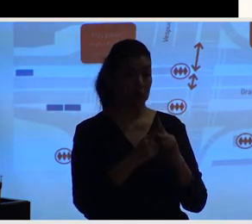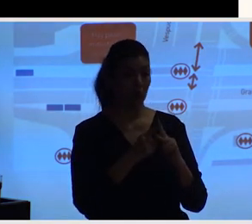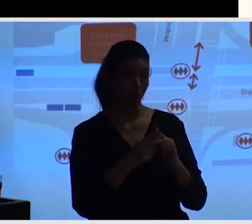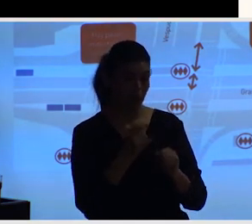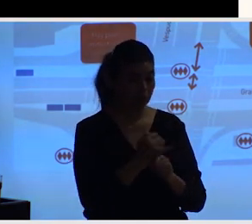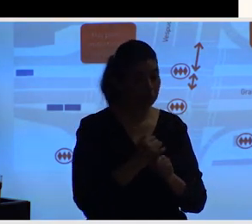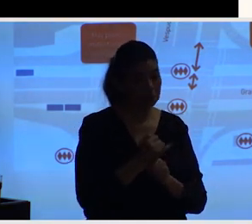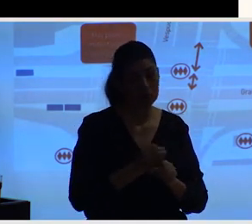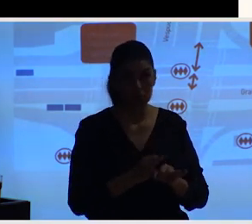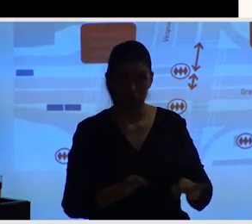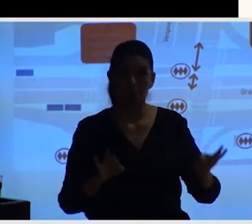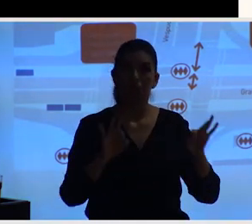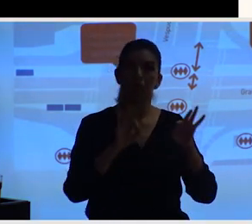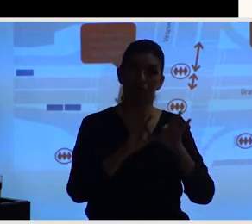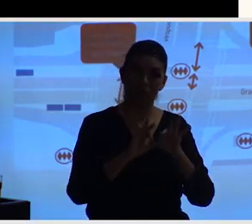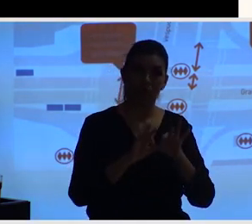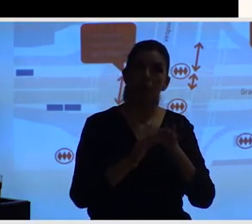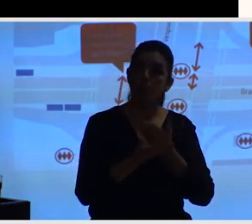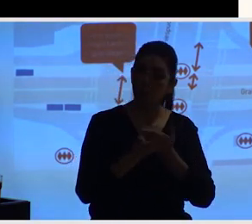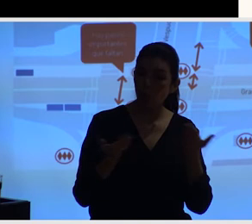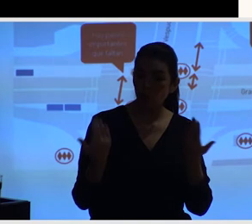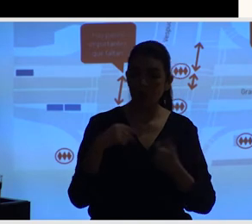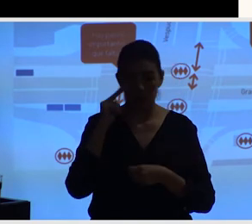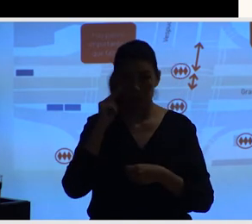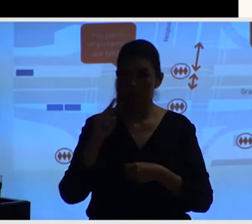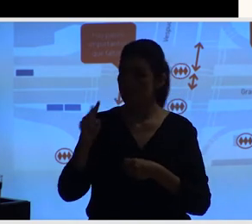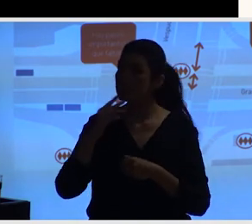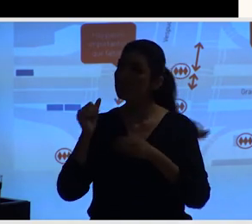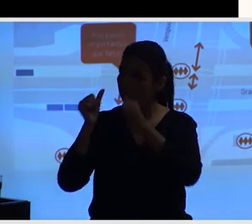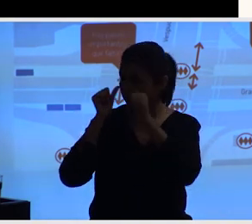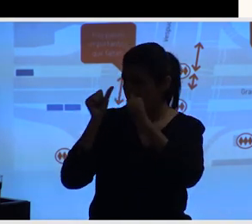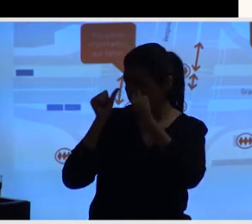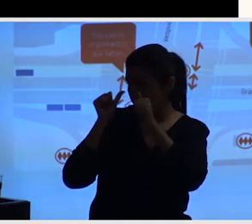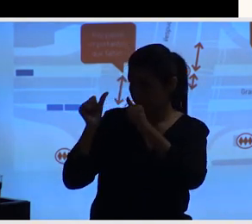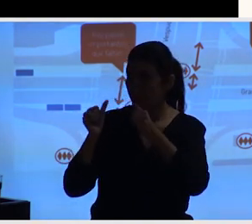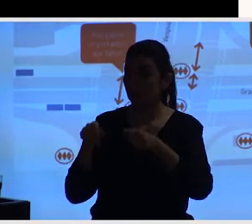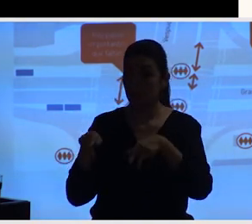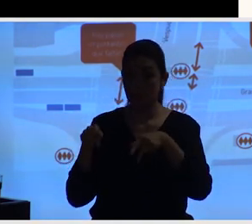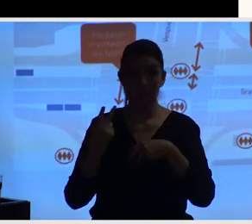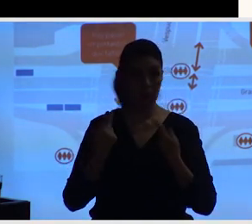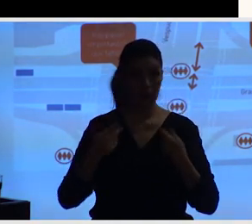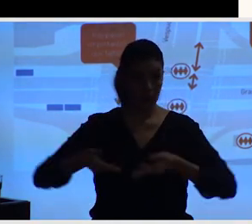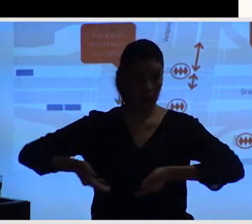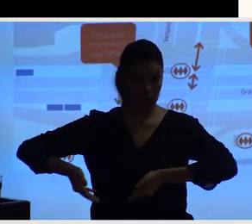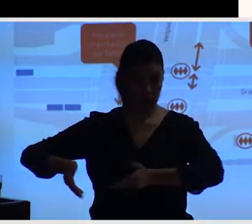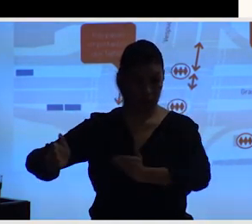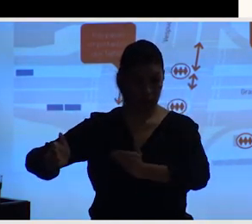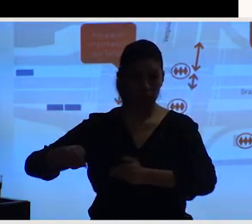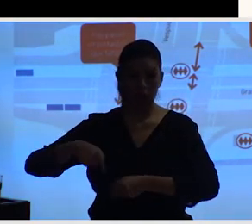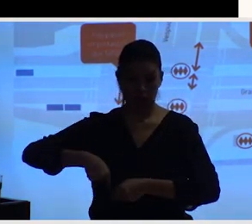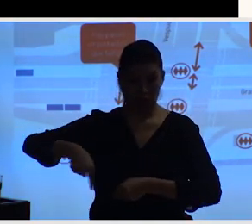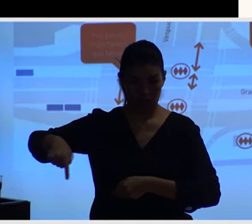observando cómo la gente se mueve a través de una intersección y puedes alcanzar a decir que en este punto de la ciudad